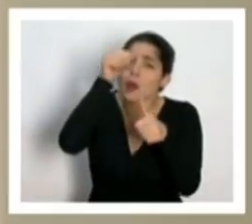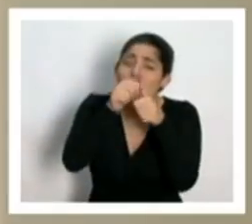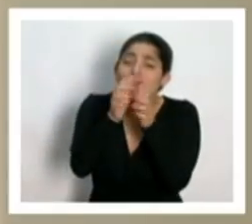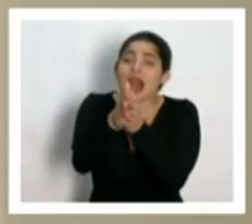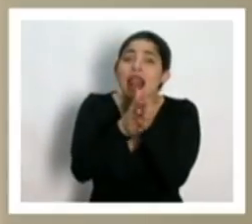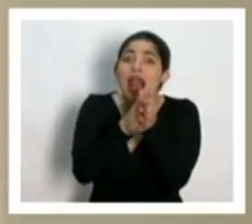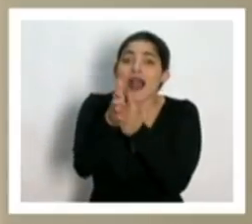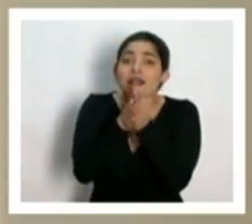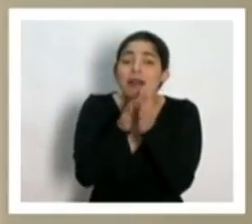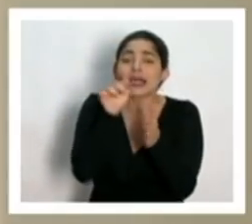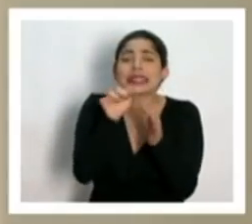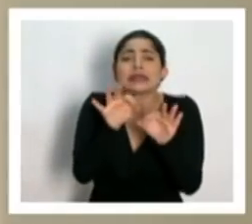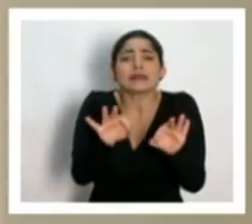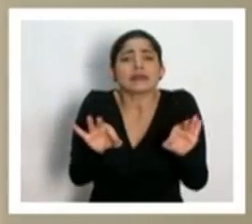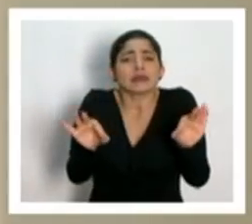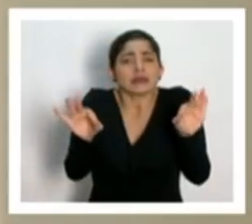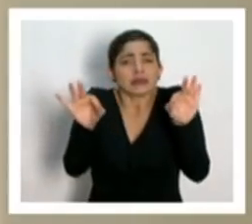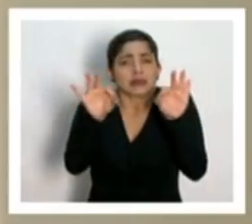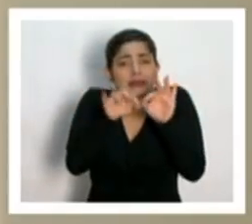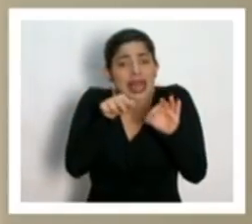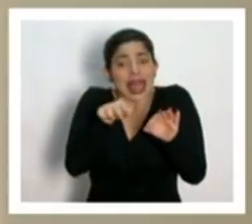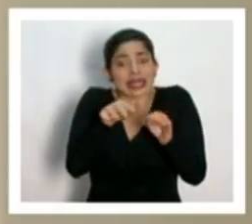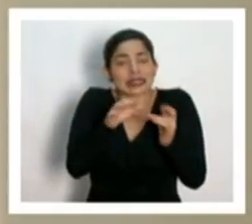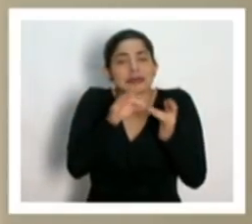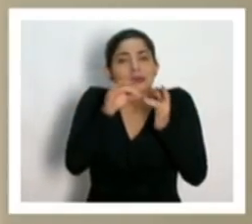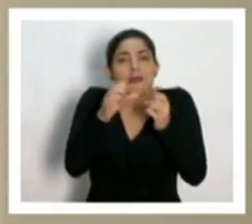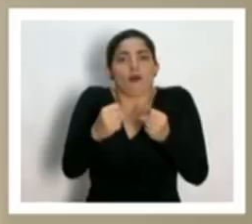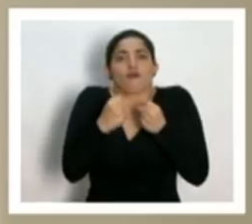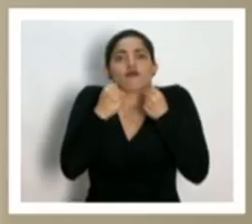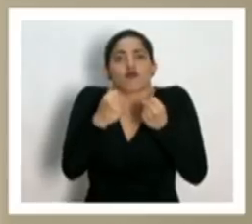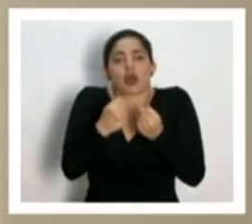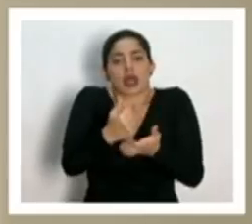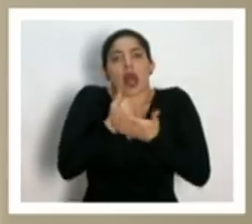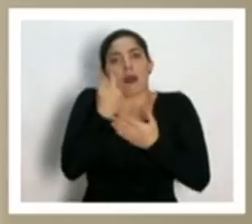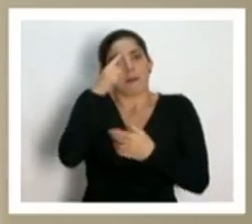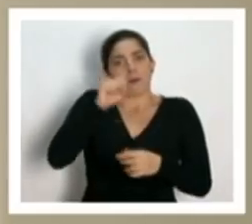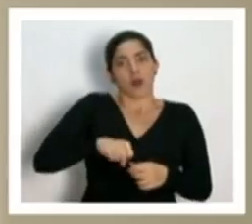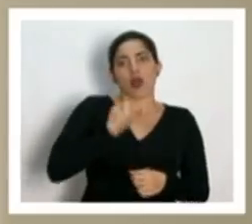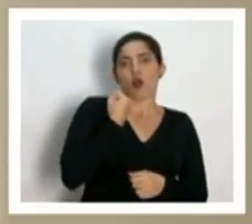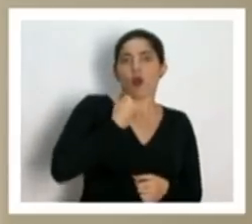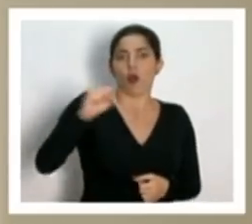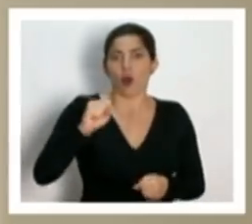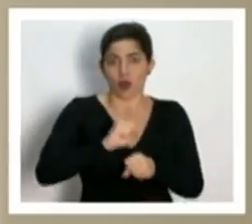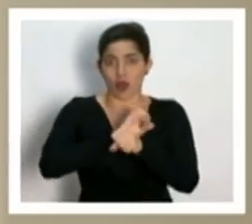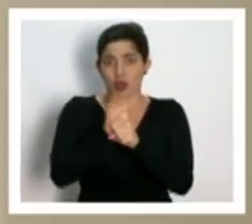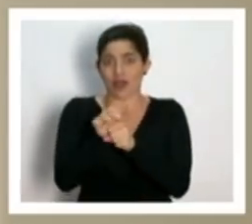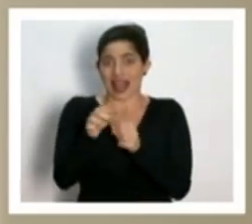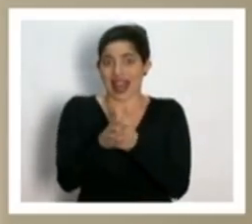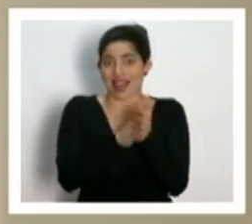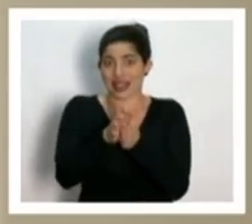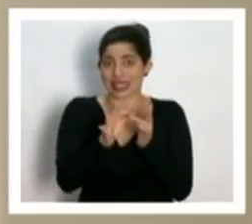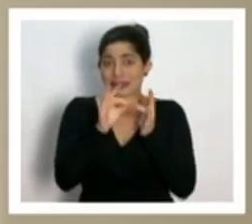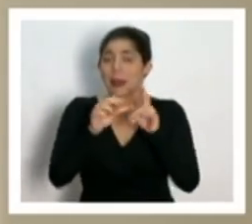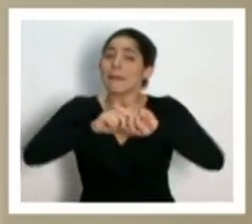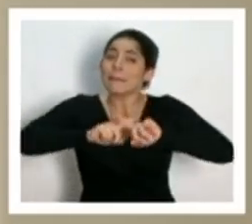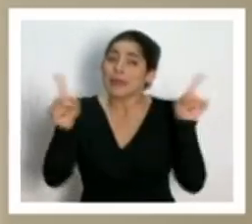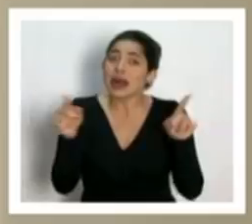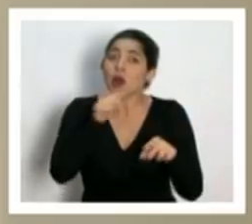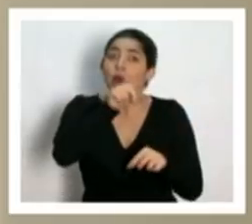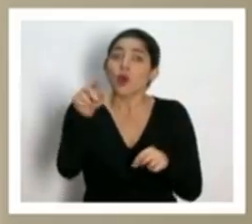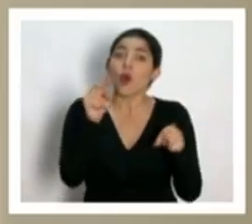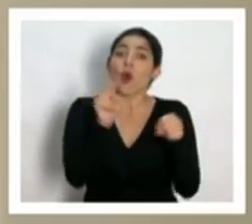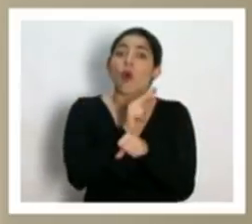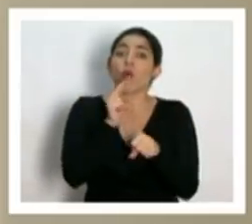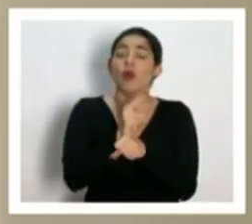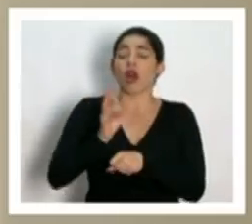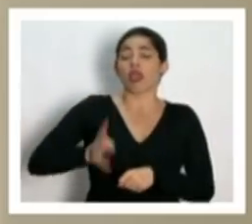manos se hace esencial, es una de las herramientas más potentes que tenemos contra el COVID-19 y el hecho de que estemos haciendo un uso